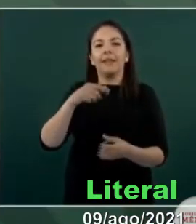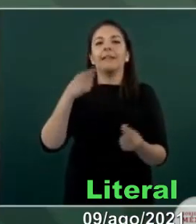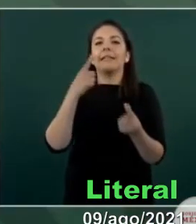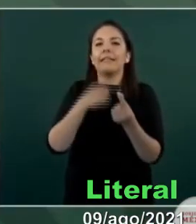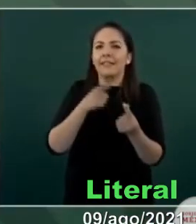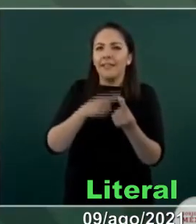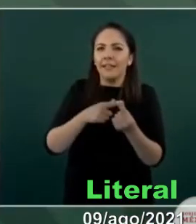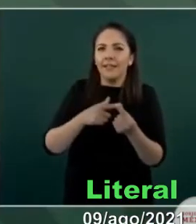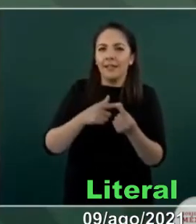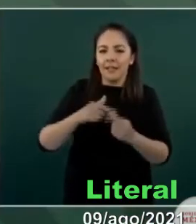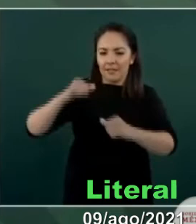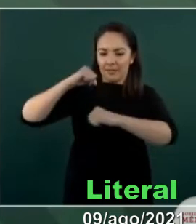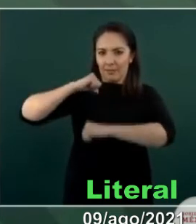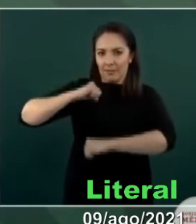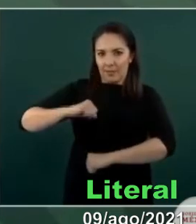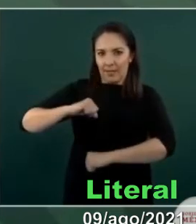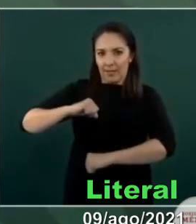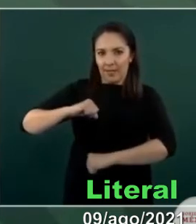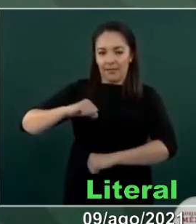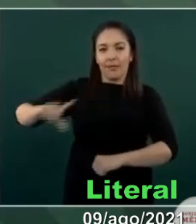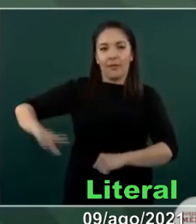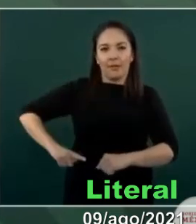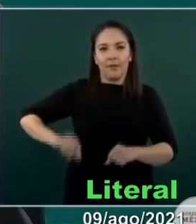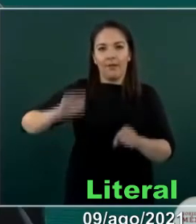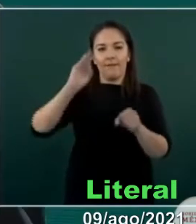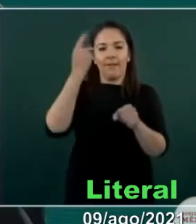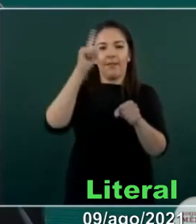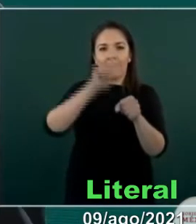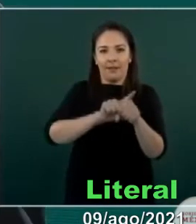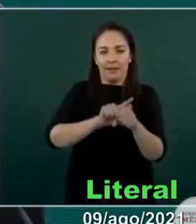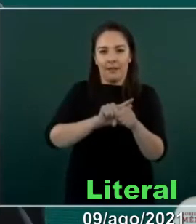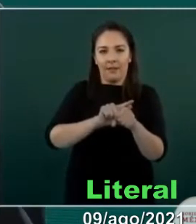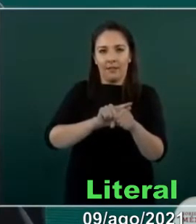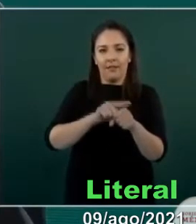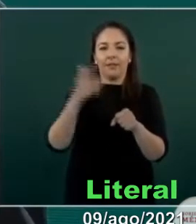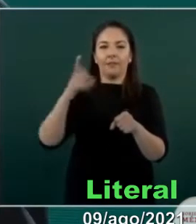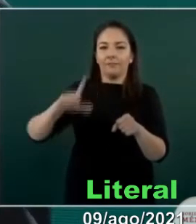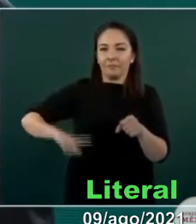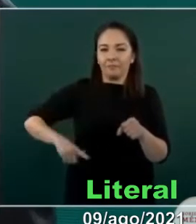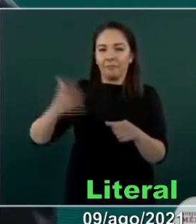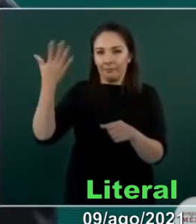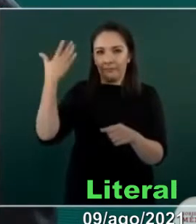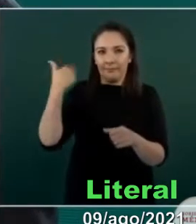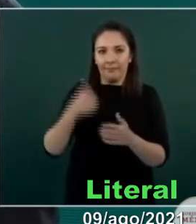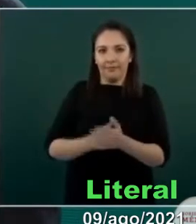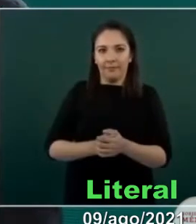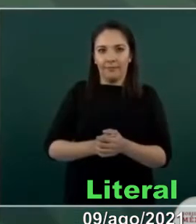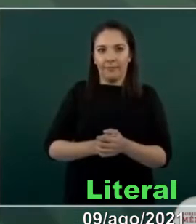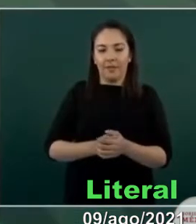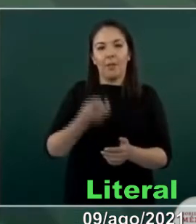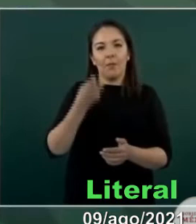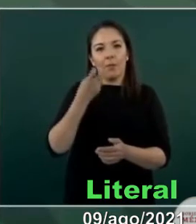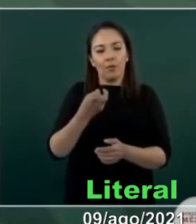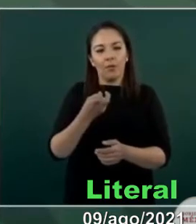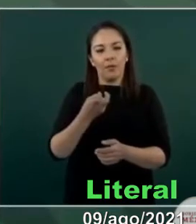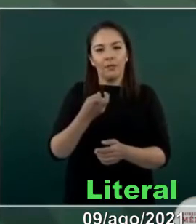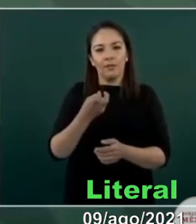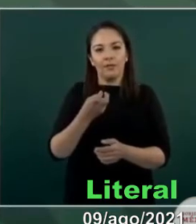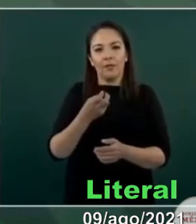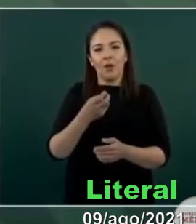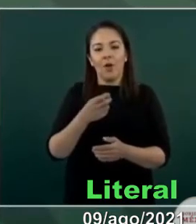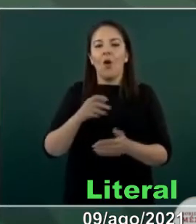del gobierno federal, del gobierno anterior. Entonces, se repuso el